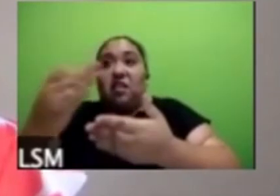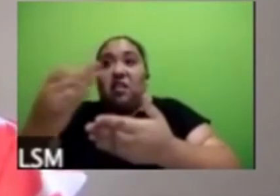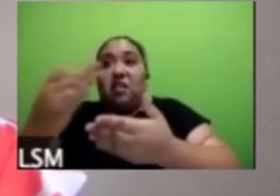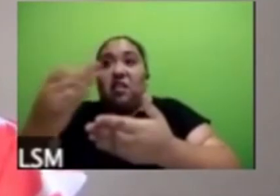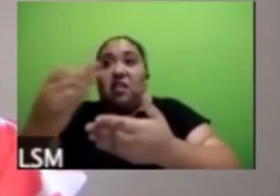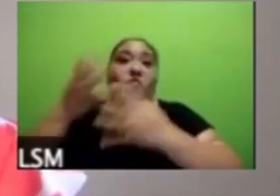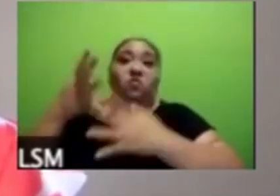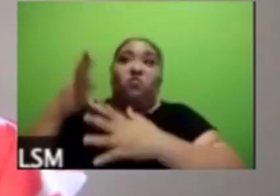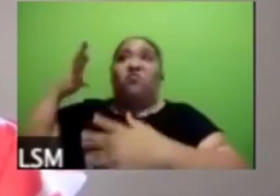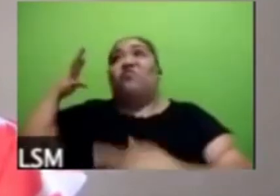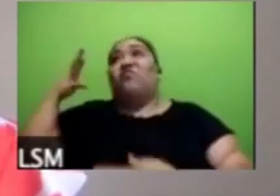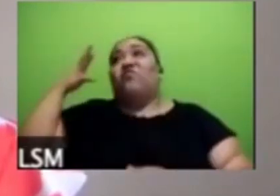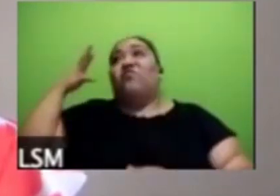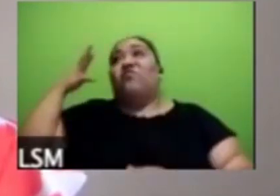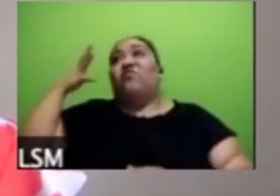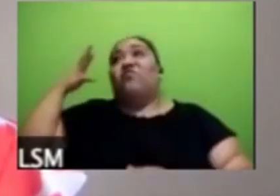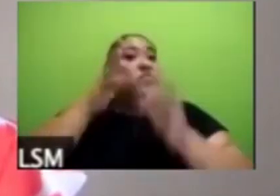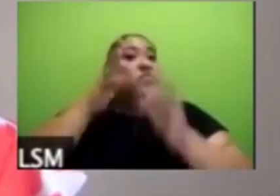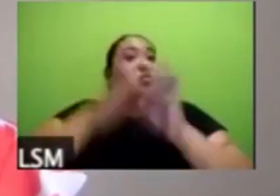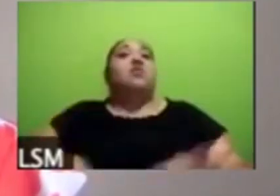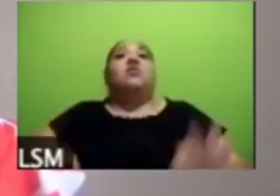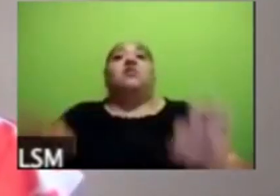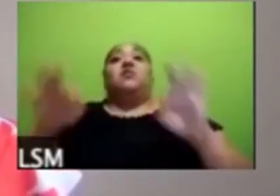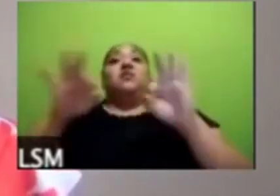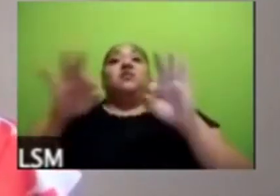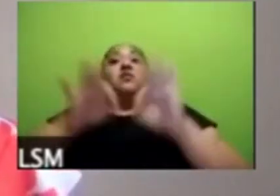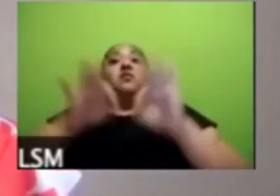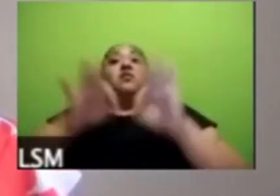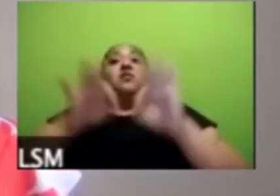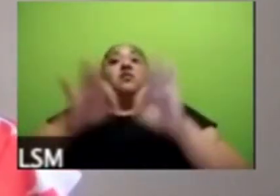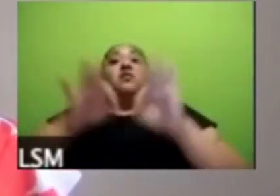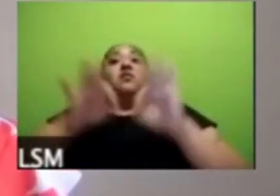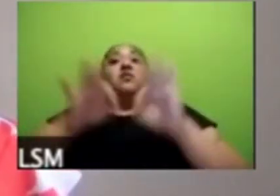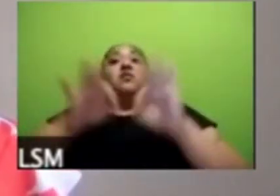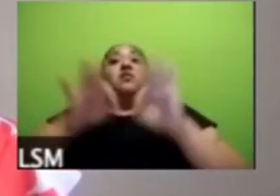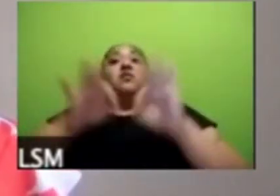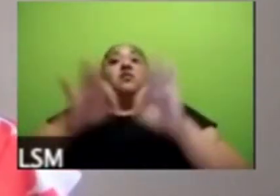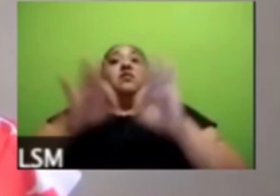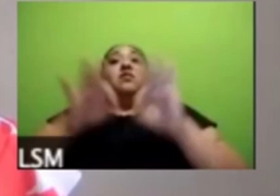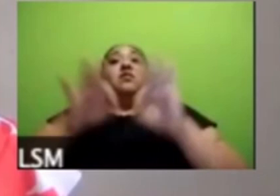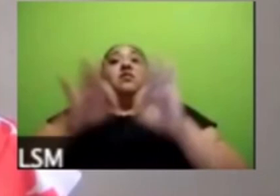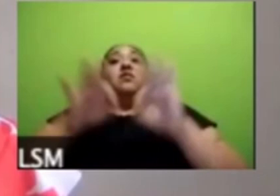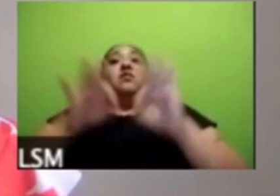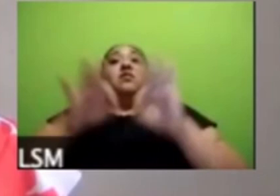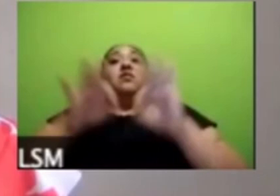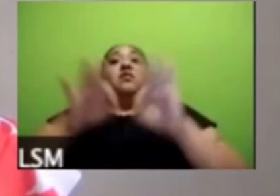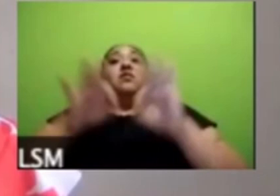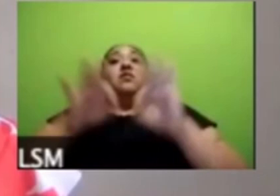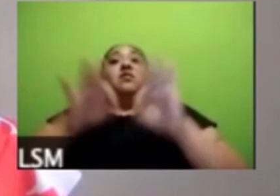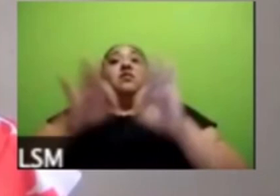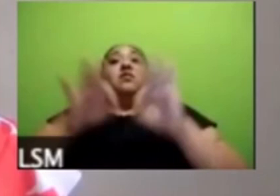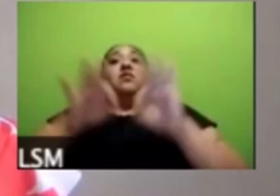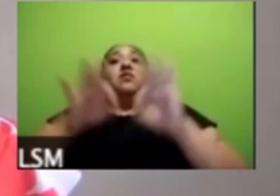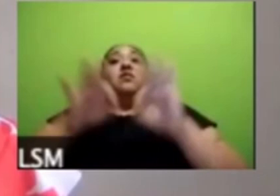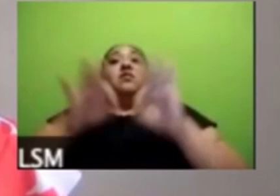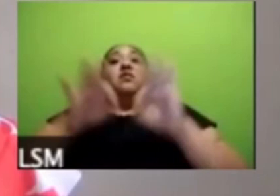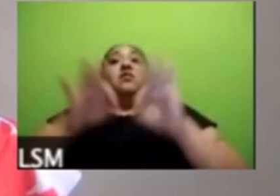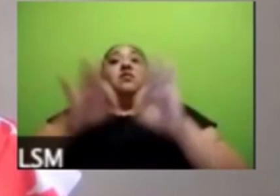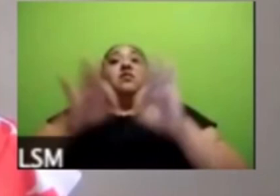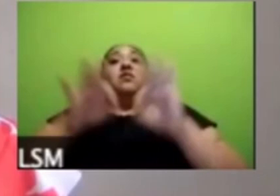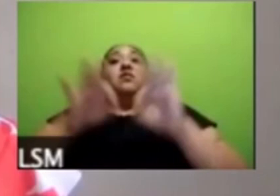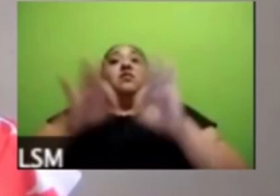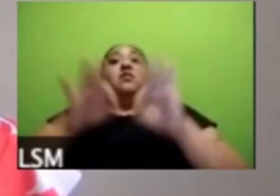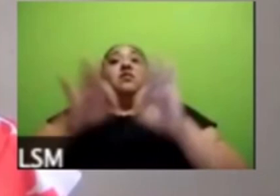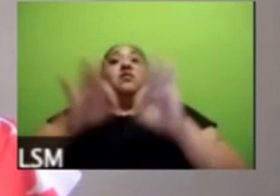importantísimo de veras seguir recabando y seguir publicando los resultados sobre todo en estos temas de ansiedad y salud